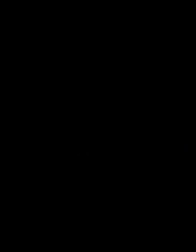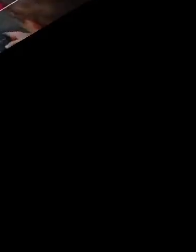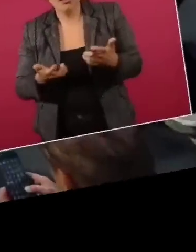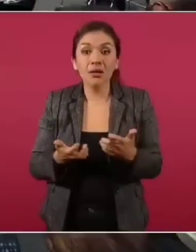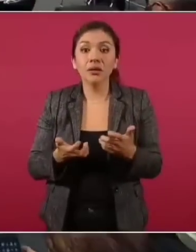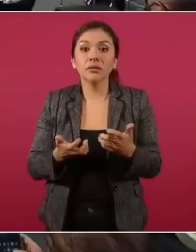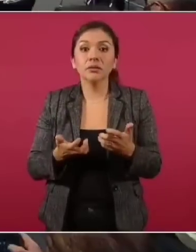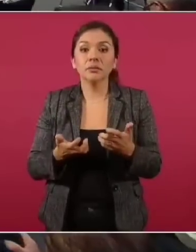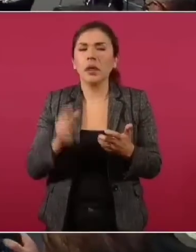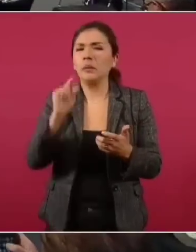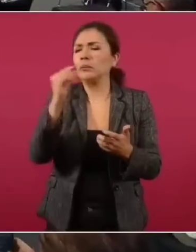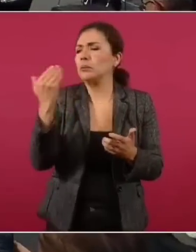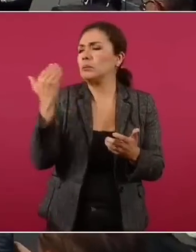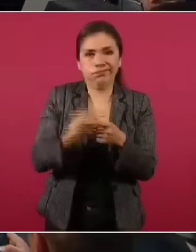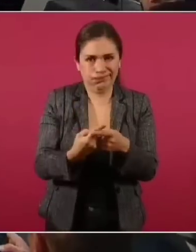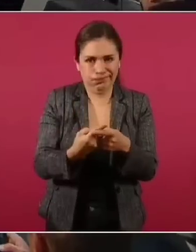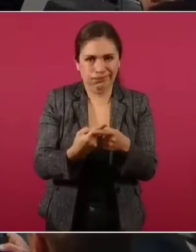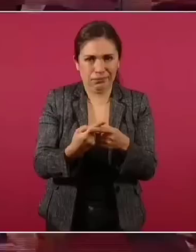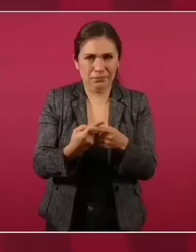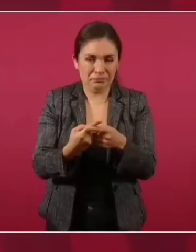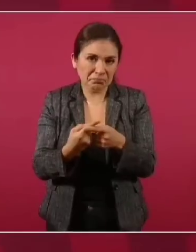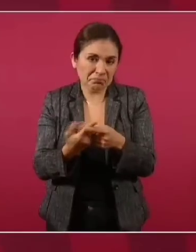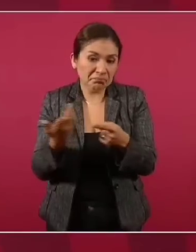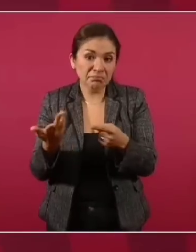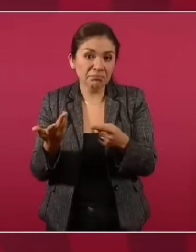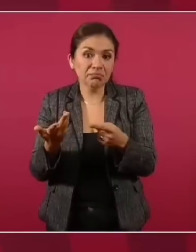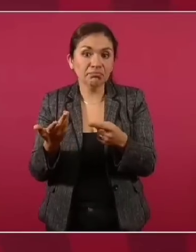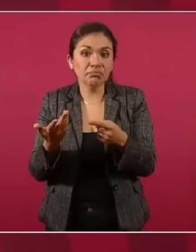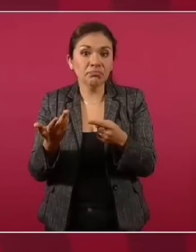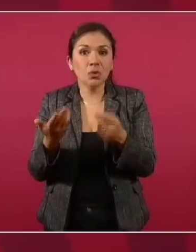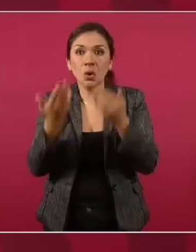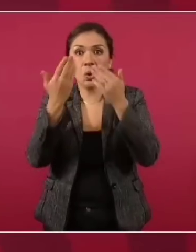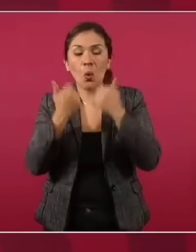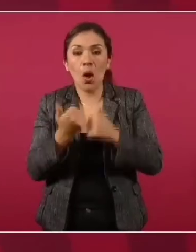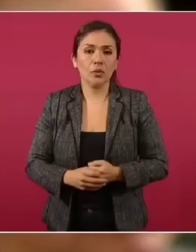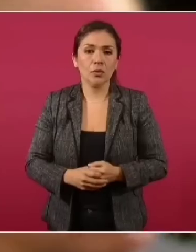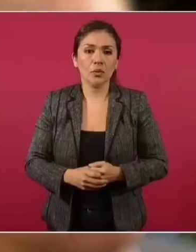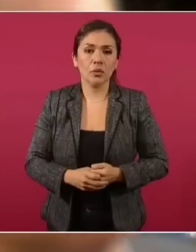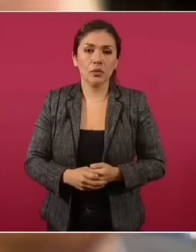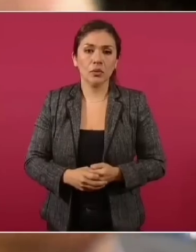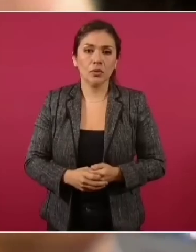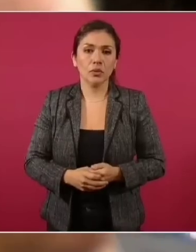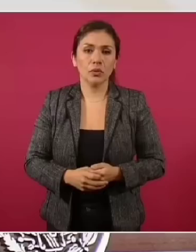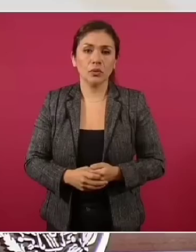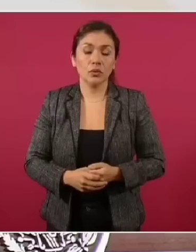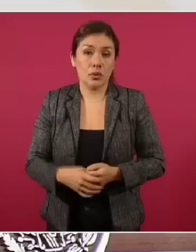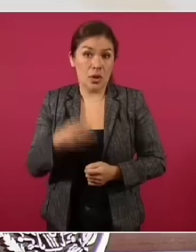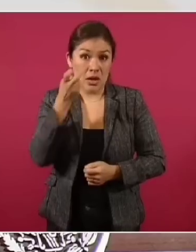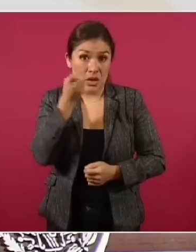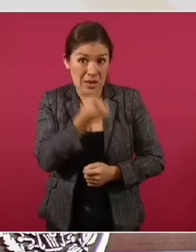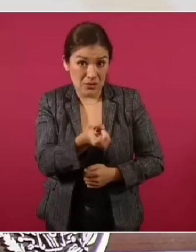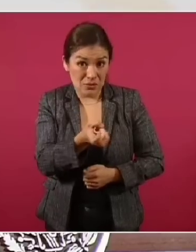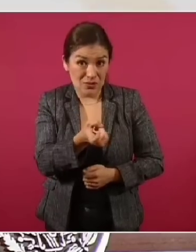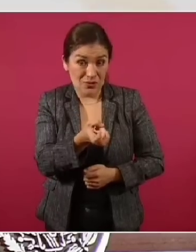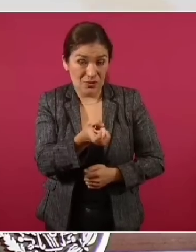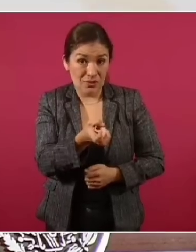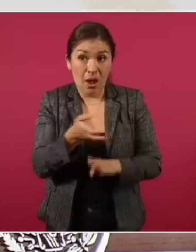Llevamos cuatro años sin devaluación y esto no se veía